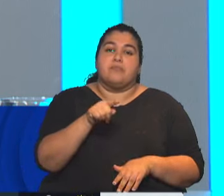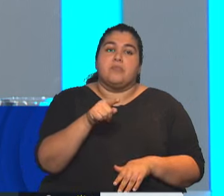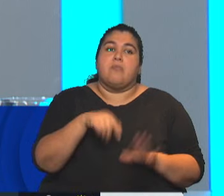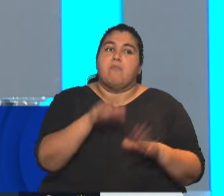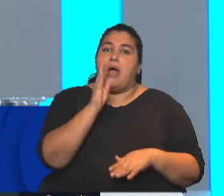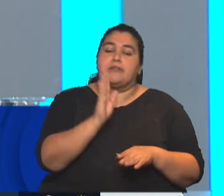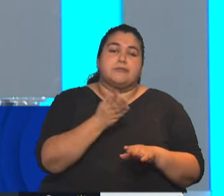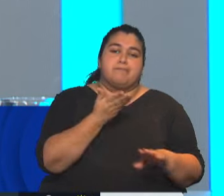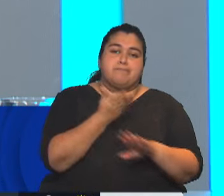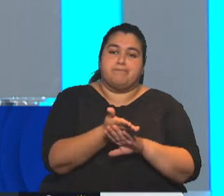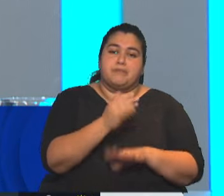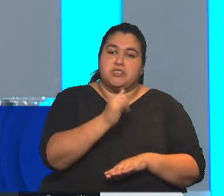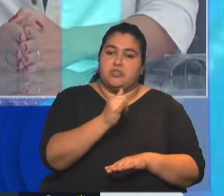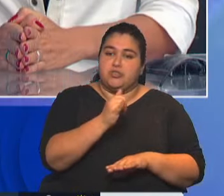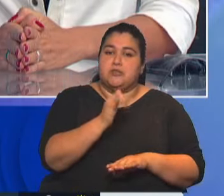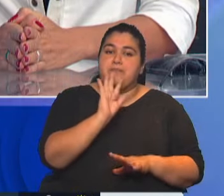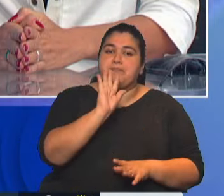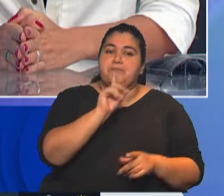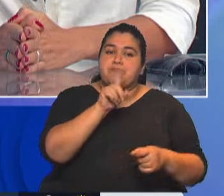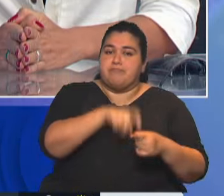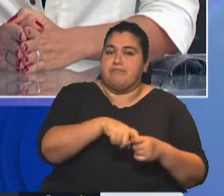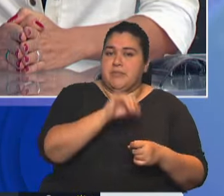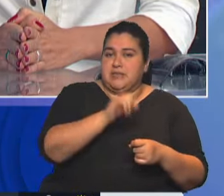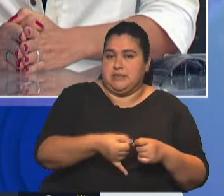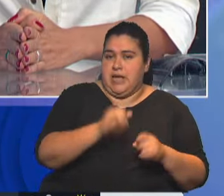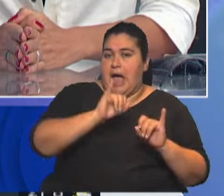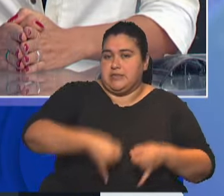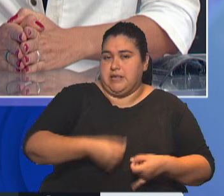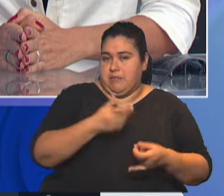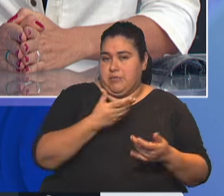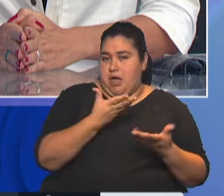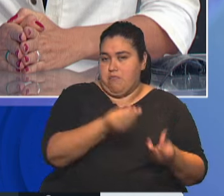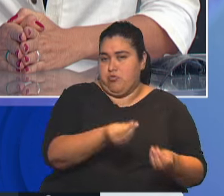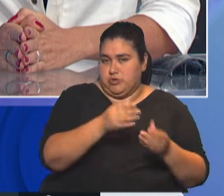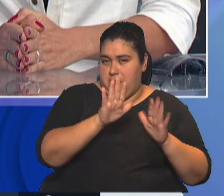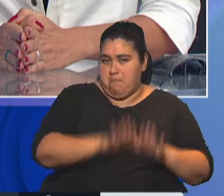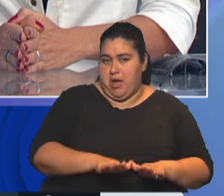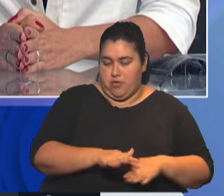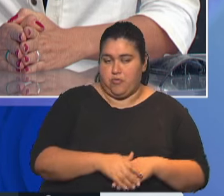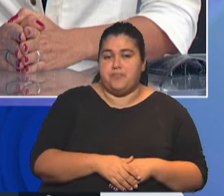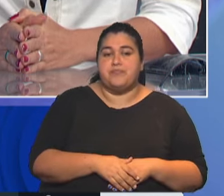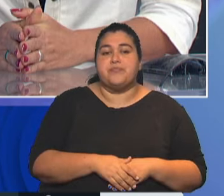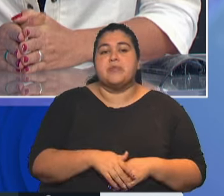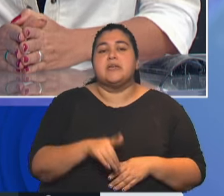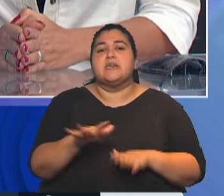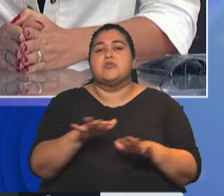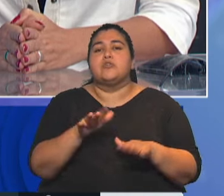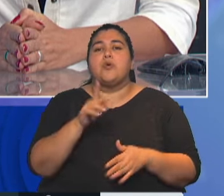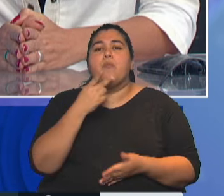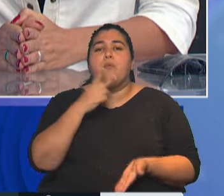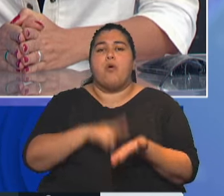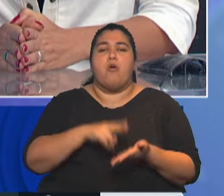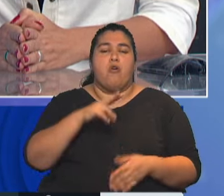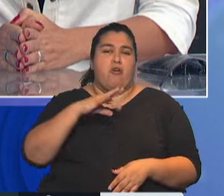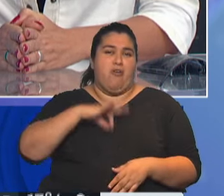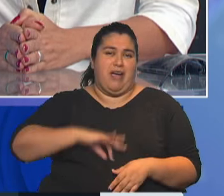primeros que habían dicho que iban a adherir al paro, en particular por la cuestión de ganancias. Recordemos